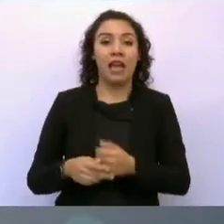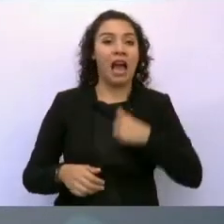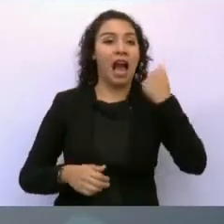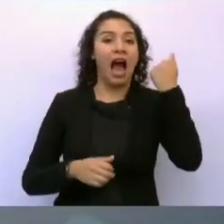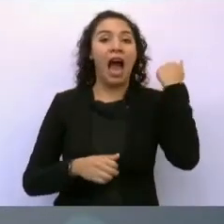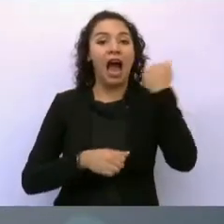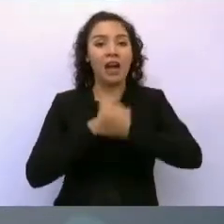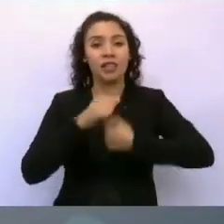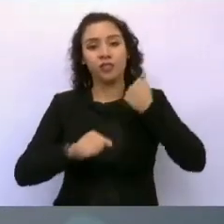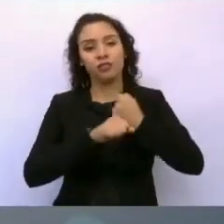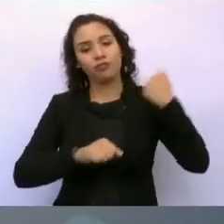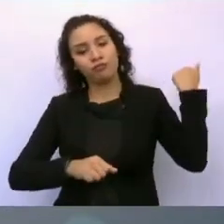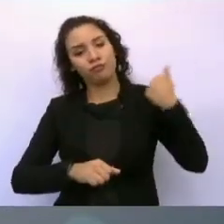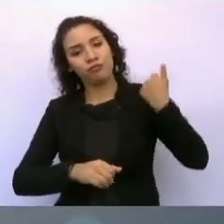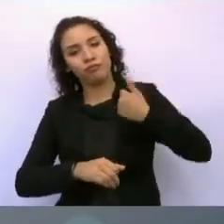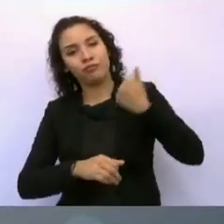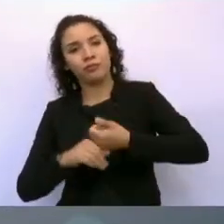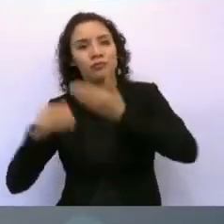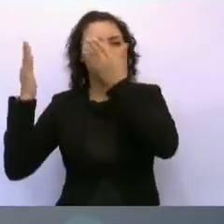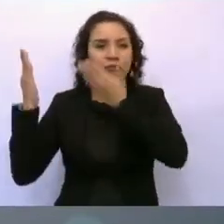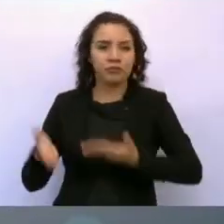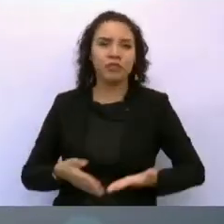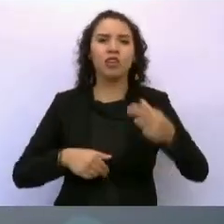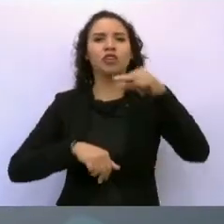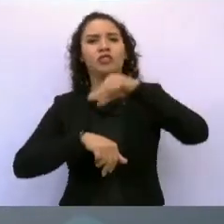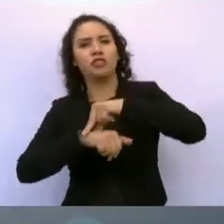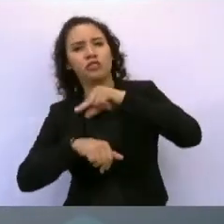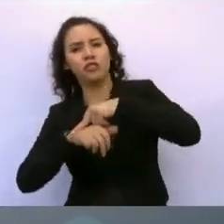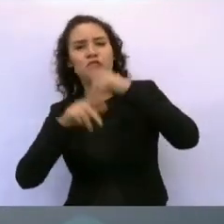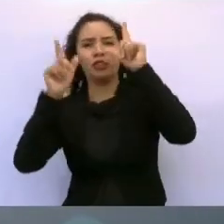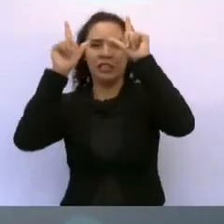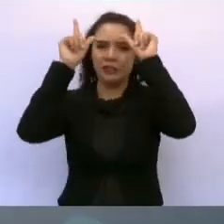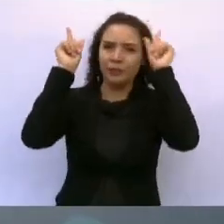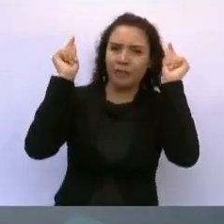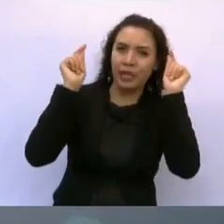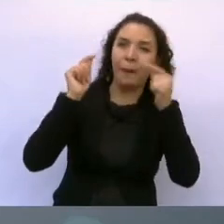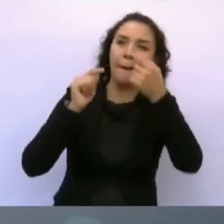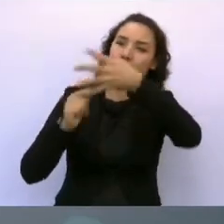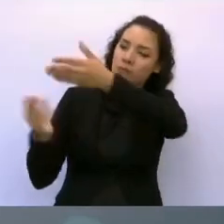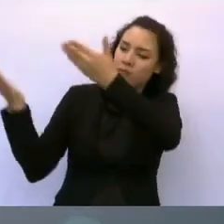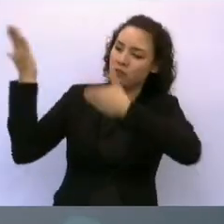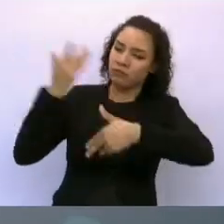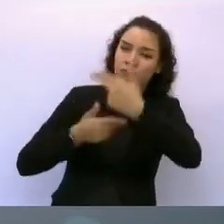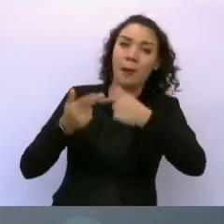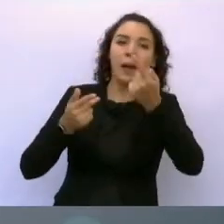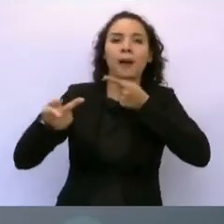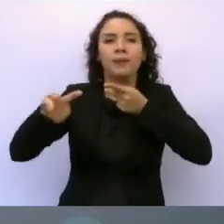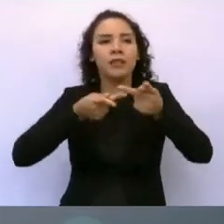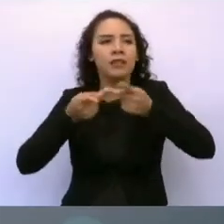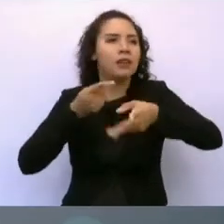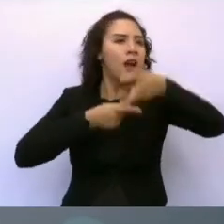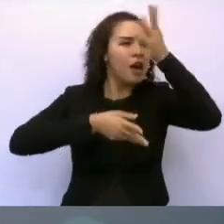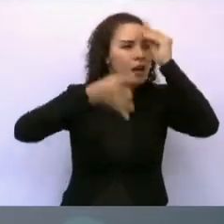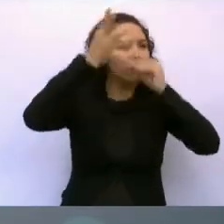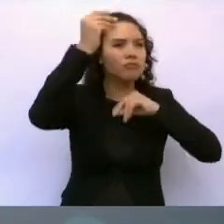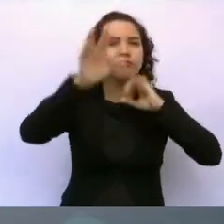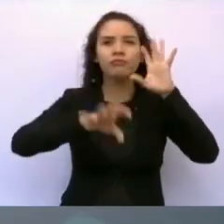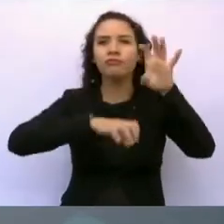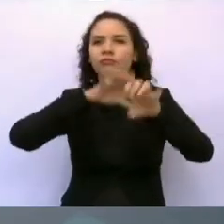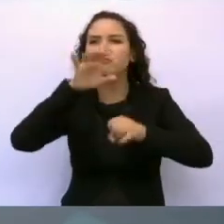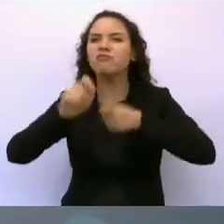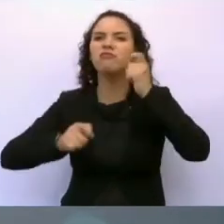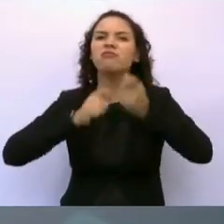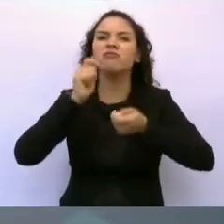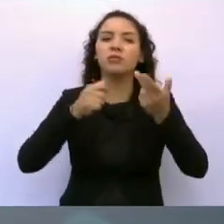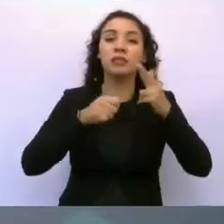llegan médicos y enfermeras para fortalecer sus conocimientos, haciendo de este hospital un gran